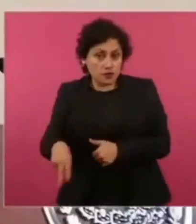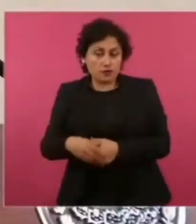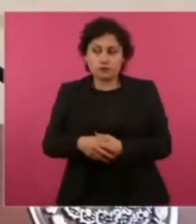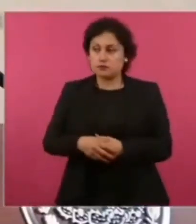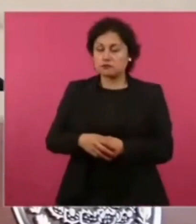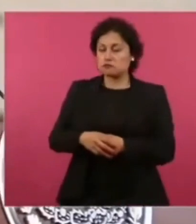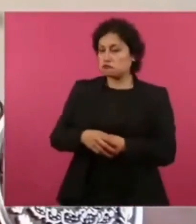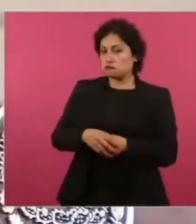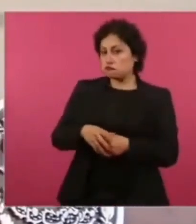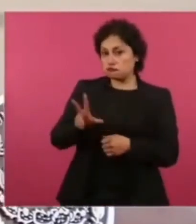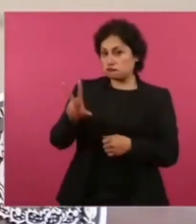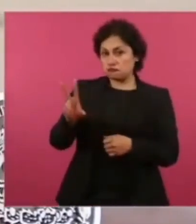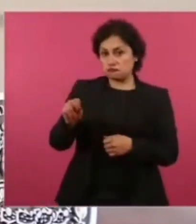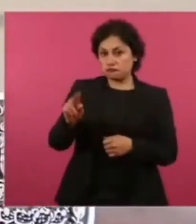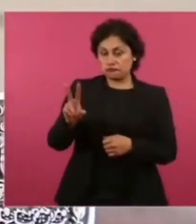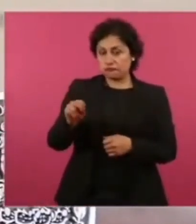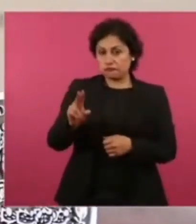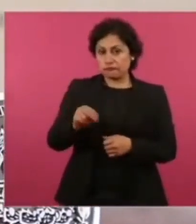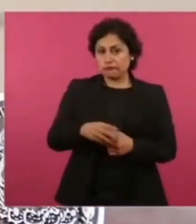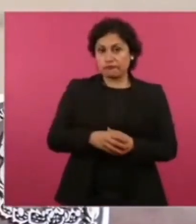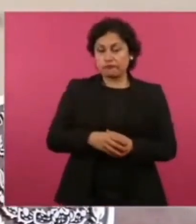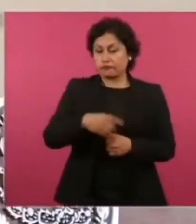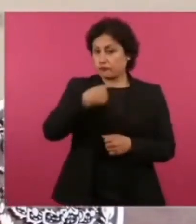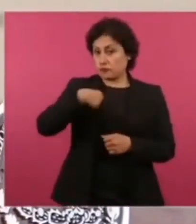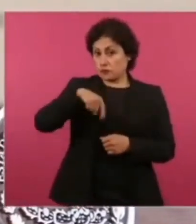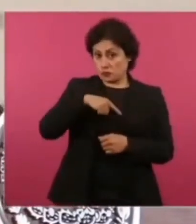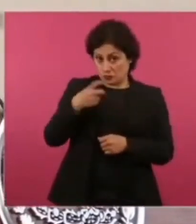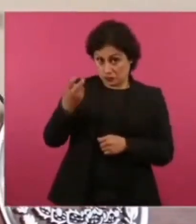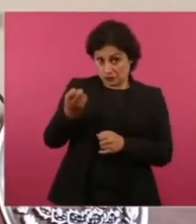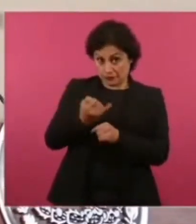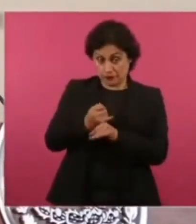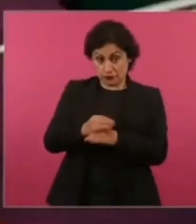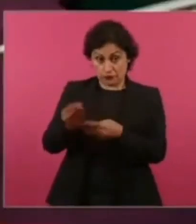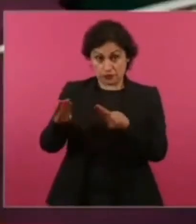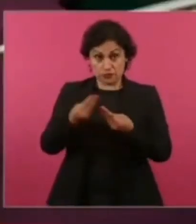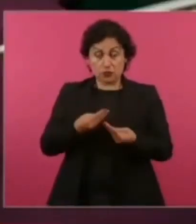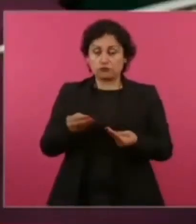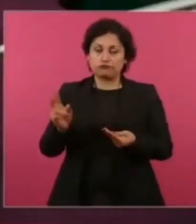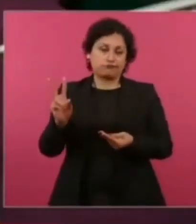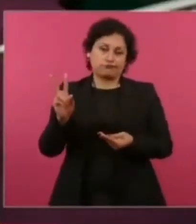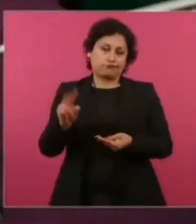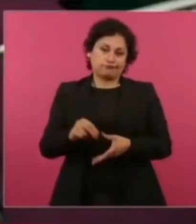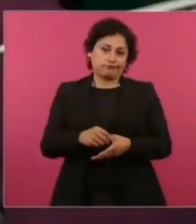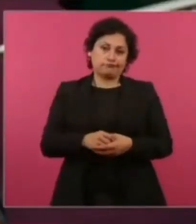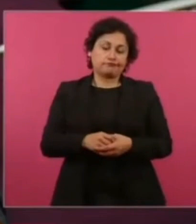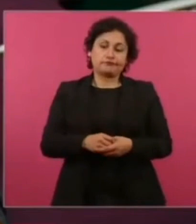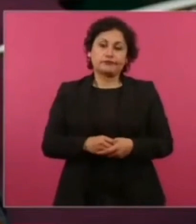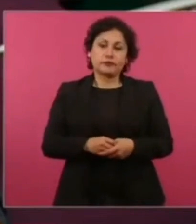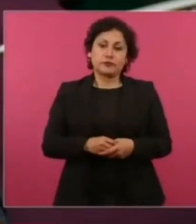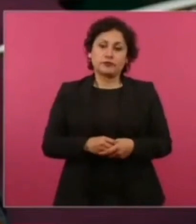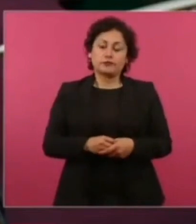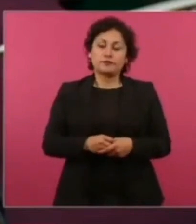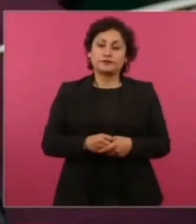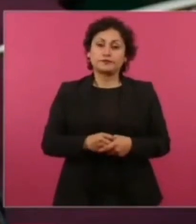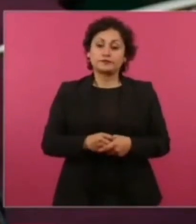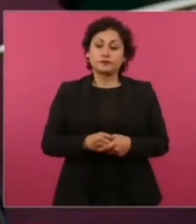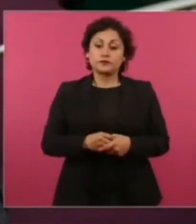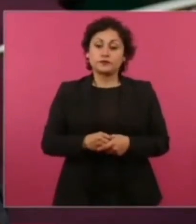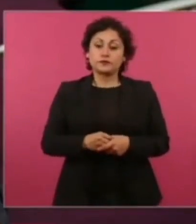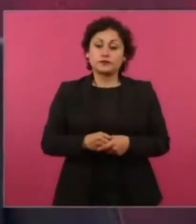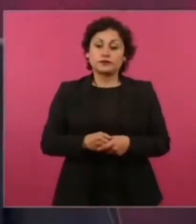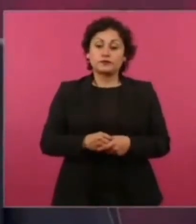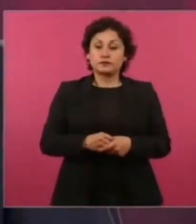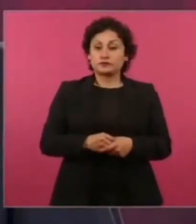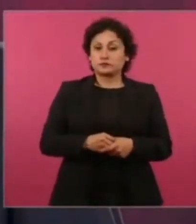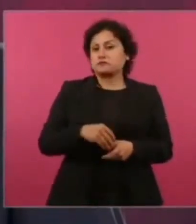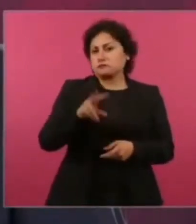no tenemos esa información. Y sí